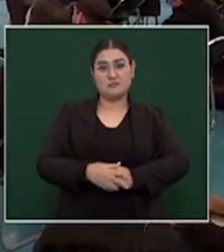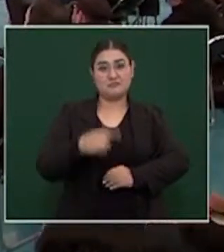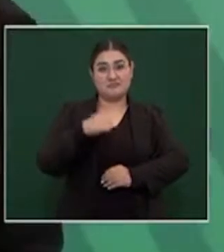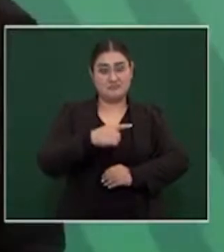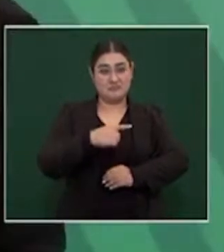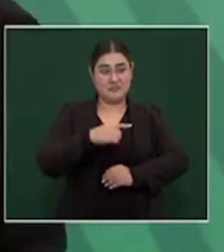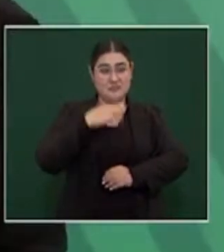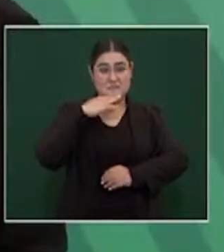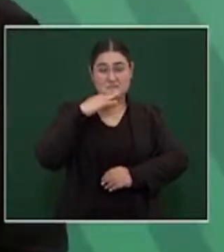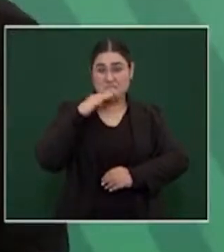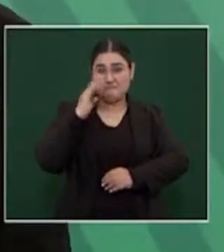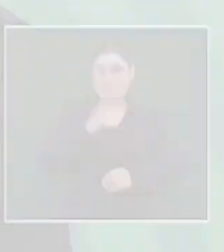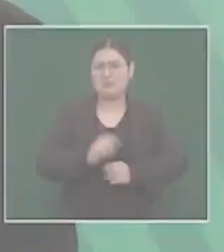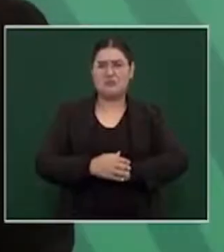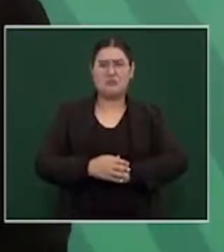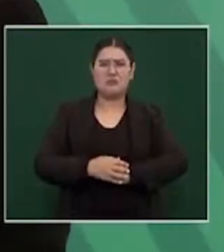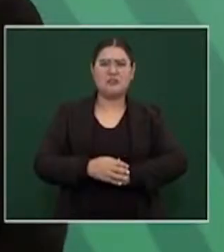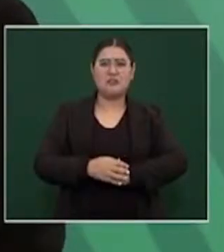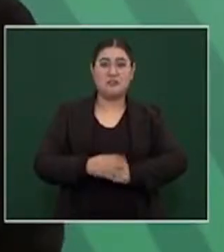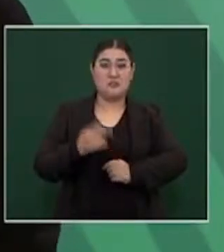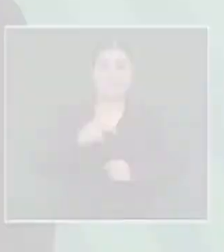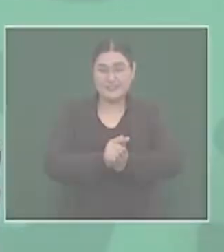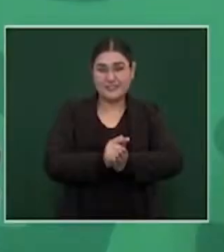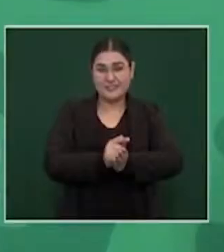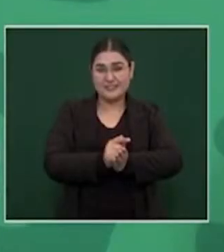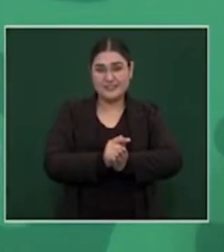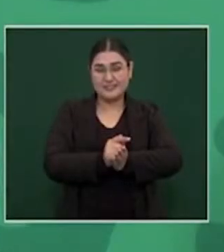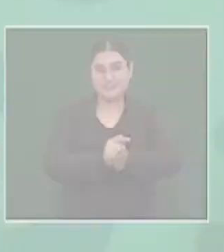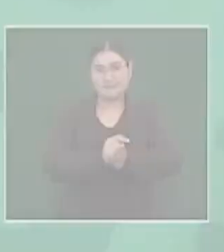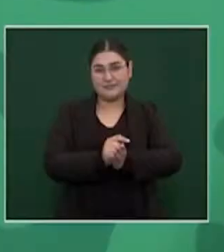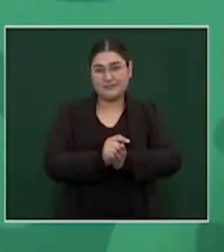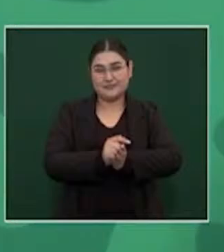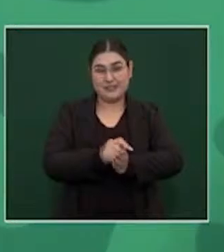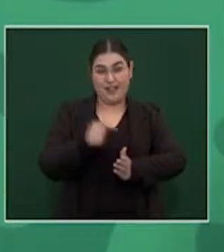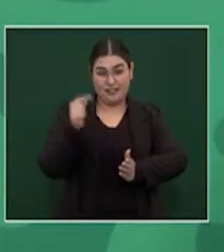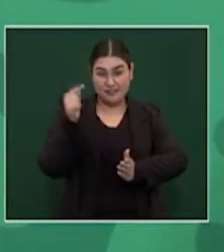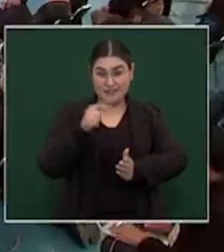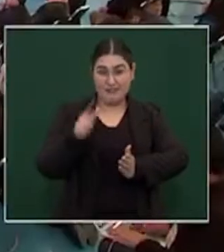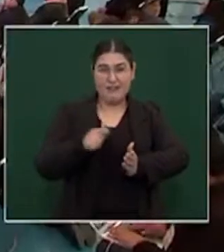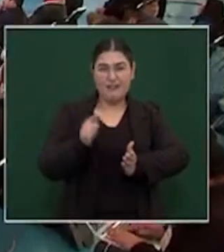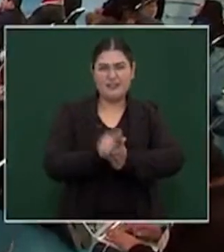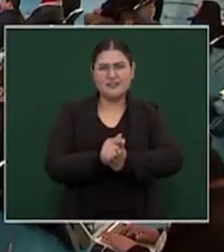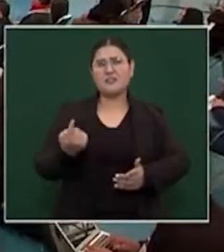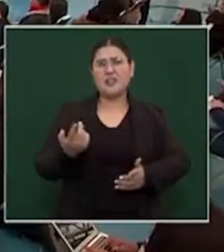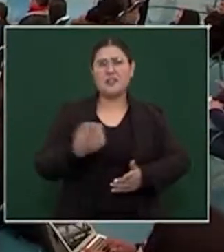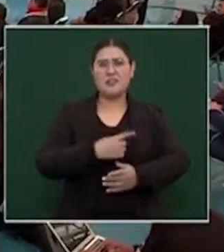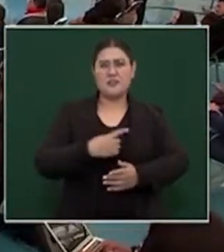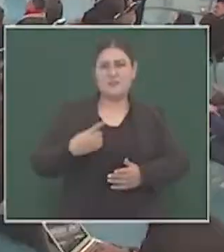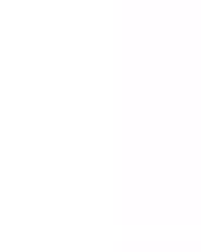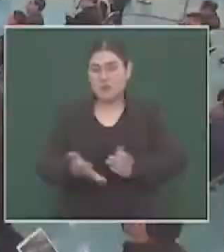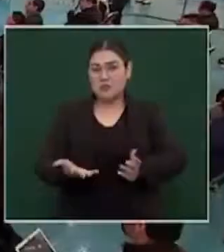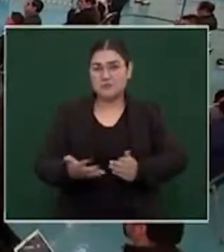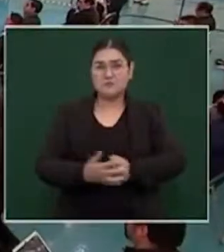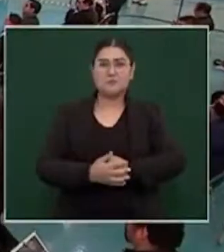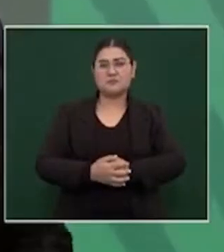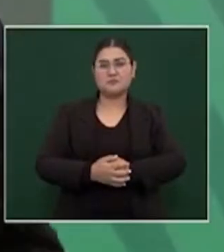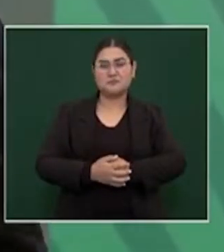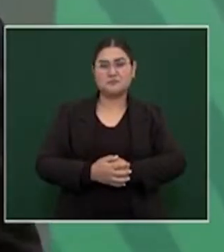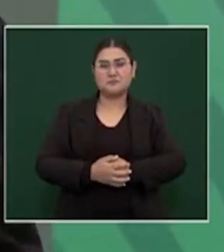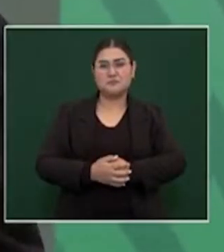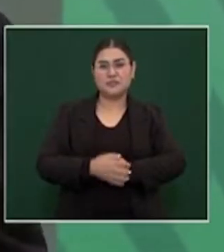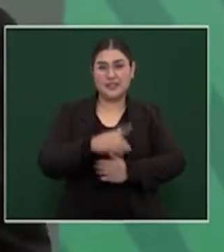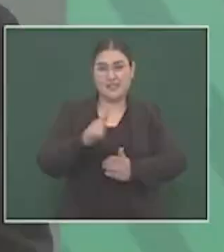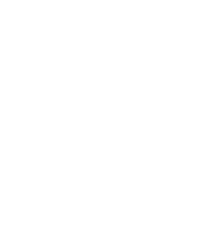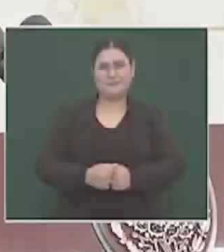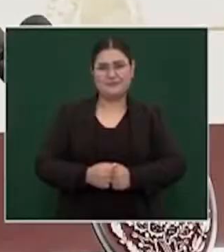malas intenciones. Pero esa ley, lo que debe de hacerse con esa ley